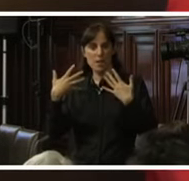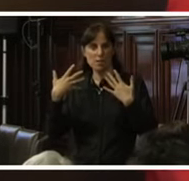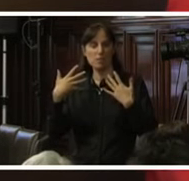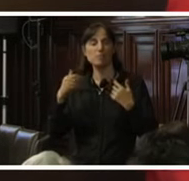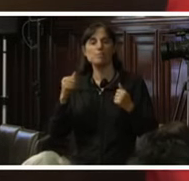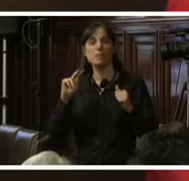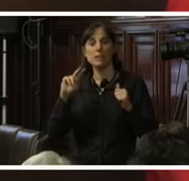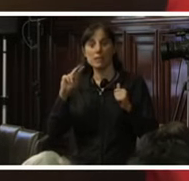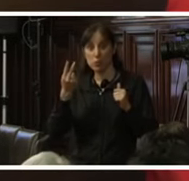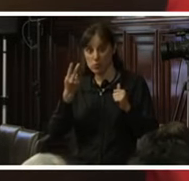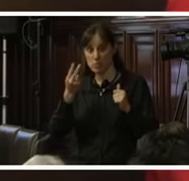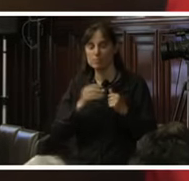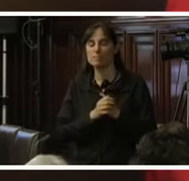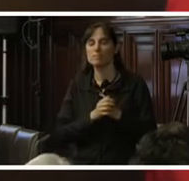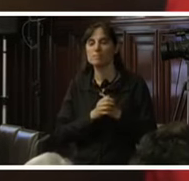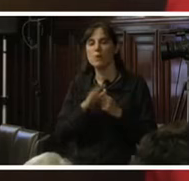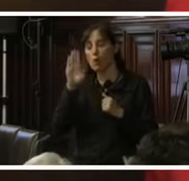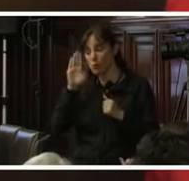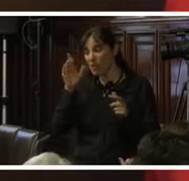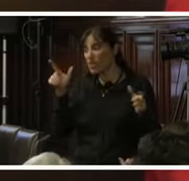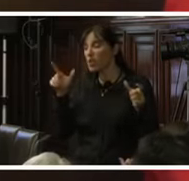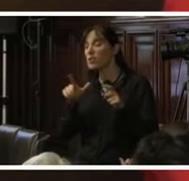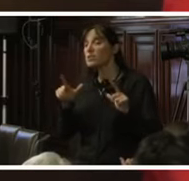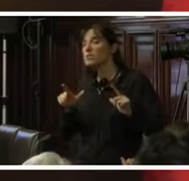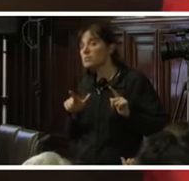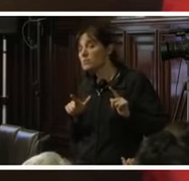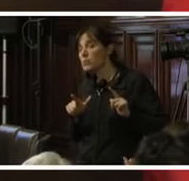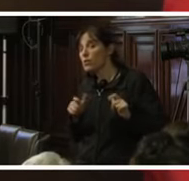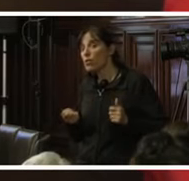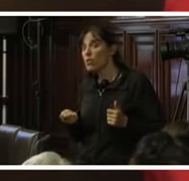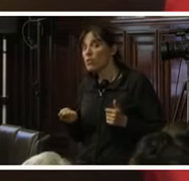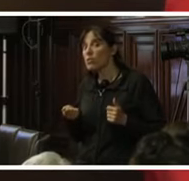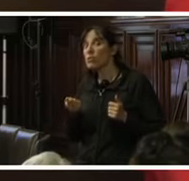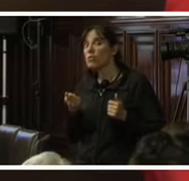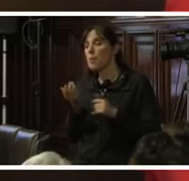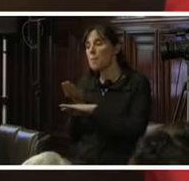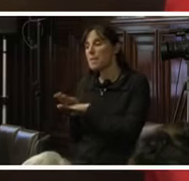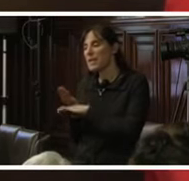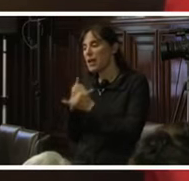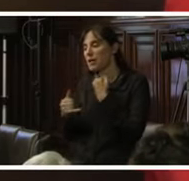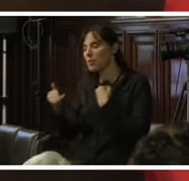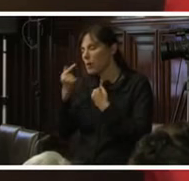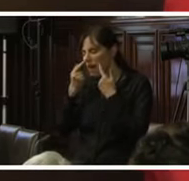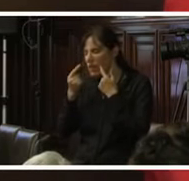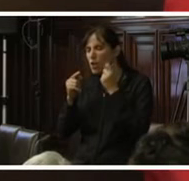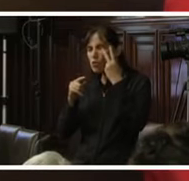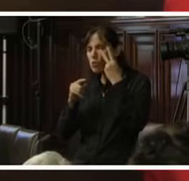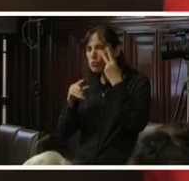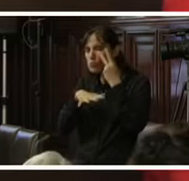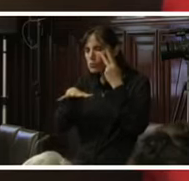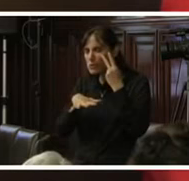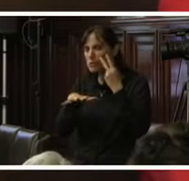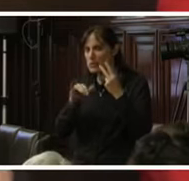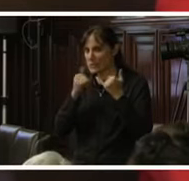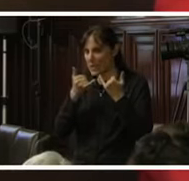Segunda petición, que si la honorable Comisión lo tiene bien, entonces, pida la información del seguimiento de estos casos. Y tercera,